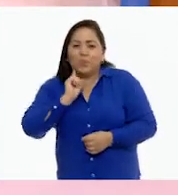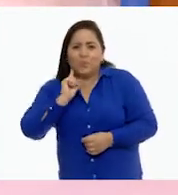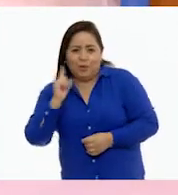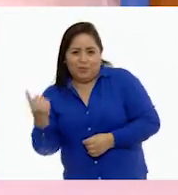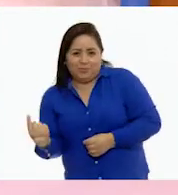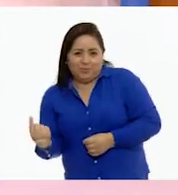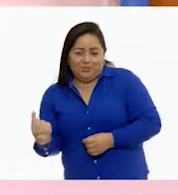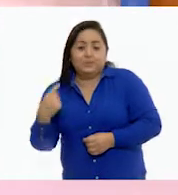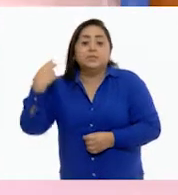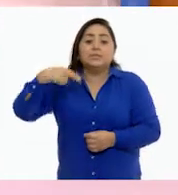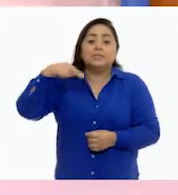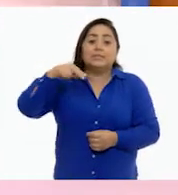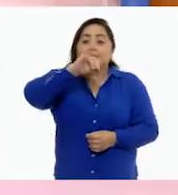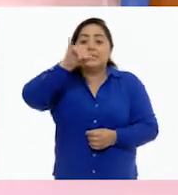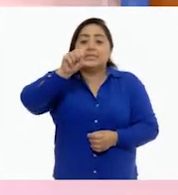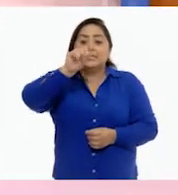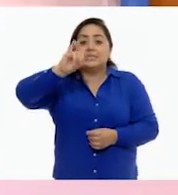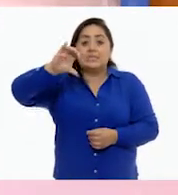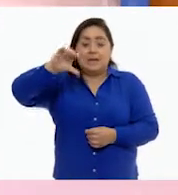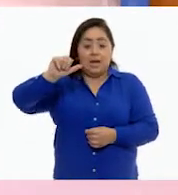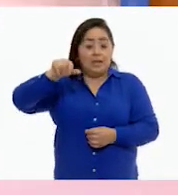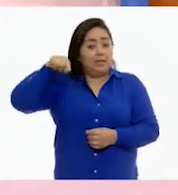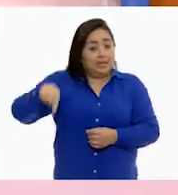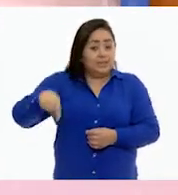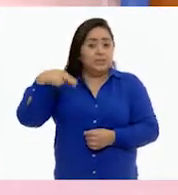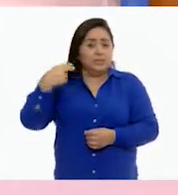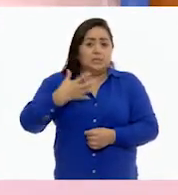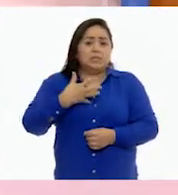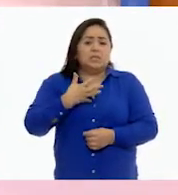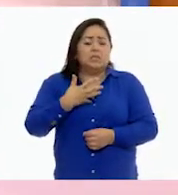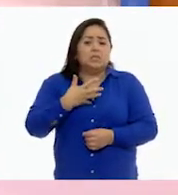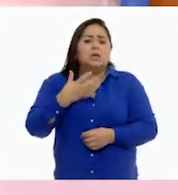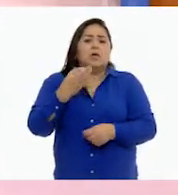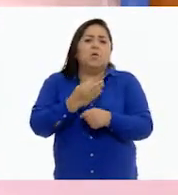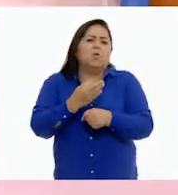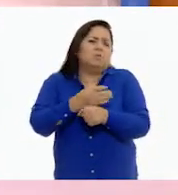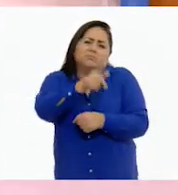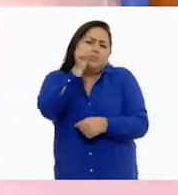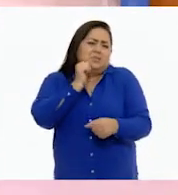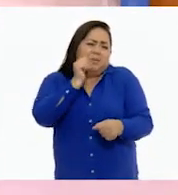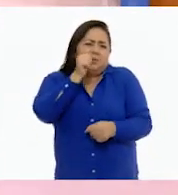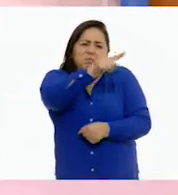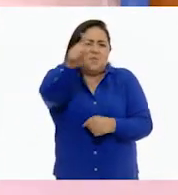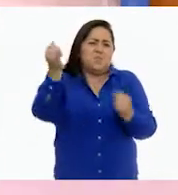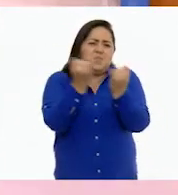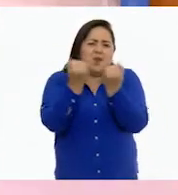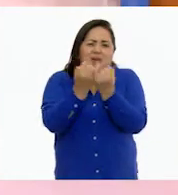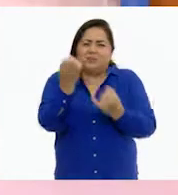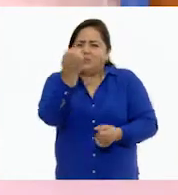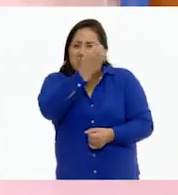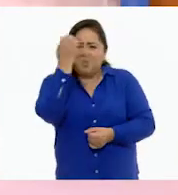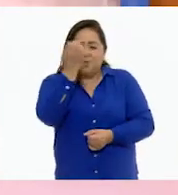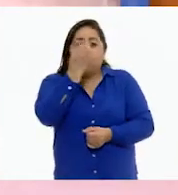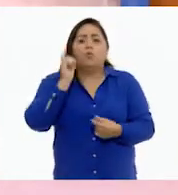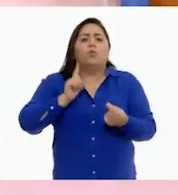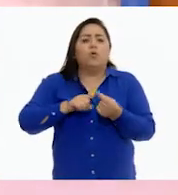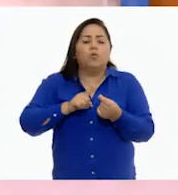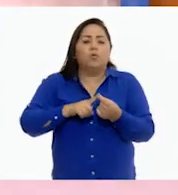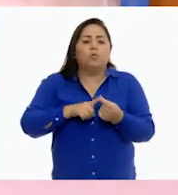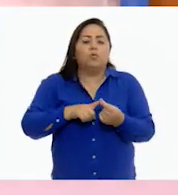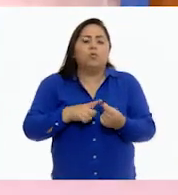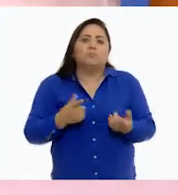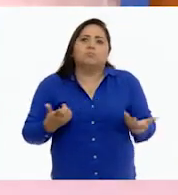que se llama Jessica. Jessica. Jessica tiene una situación, como muchas veces te ha pasado en la escuela, en donde,